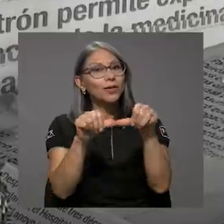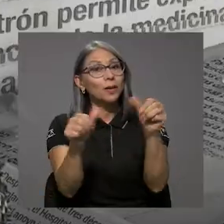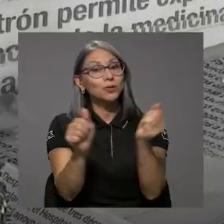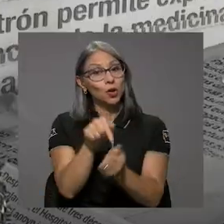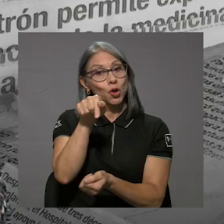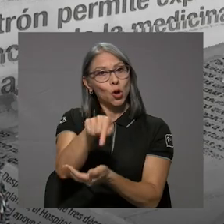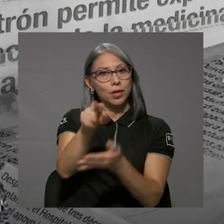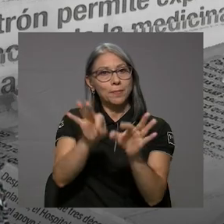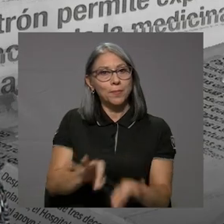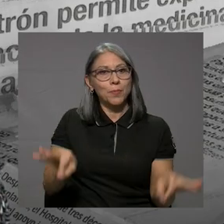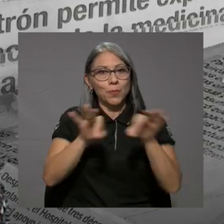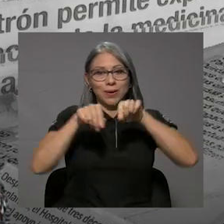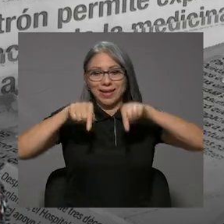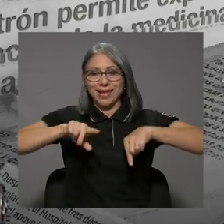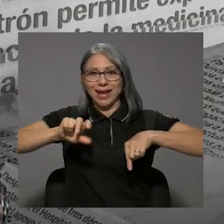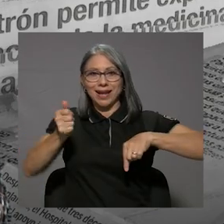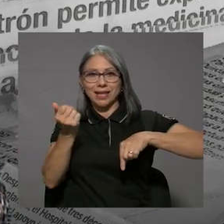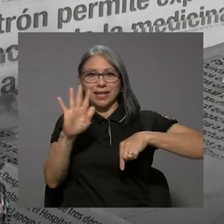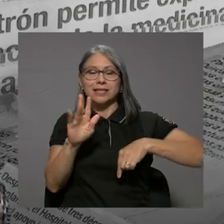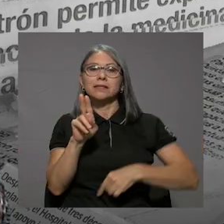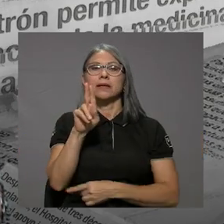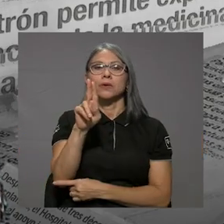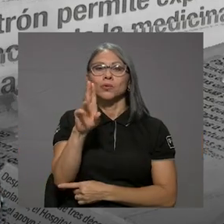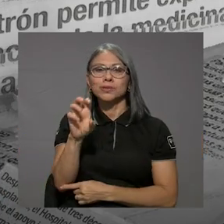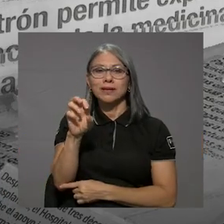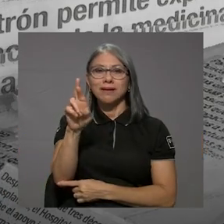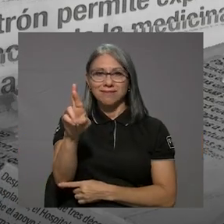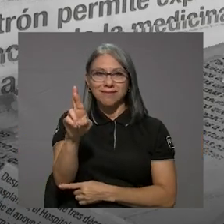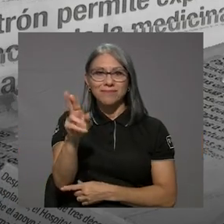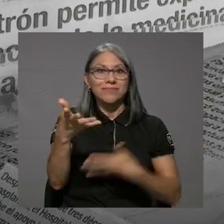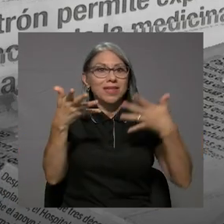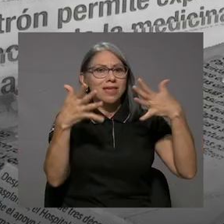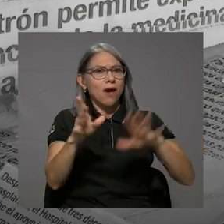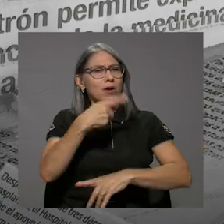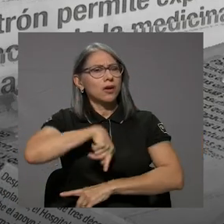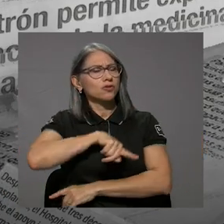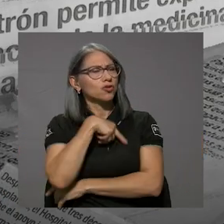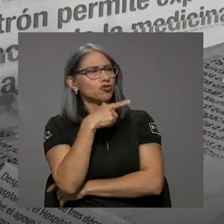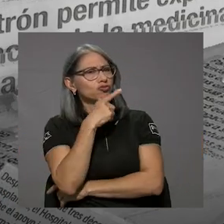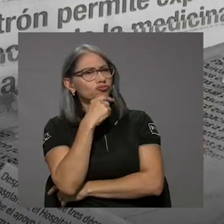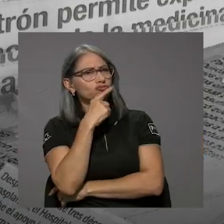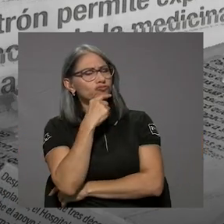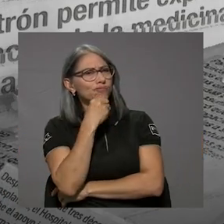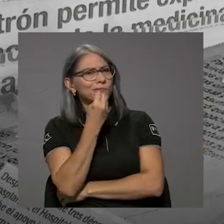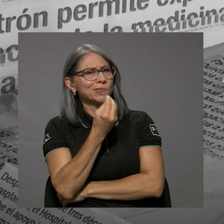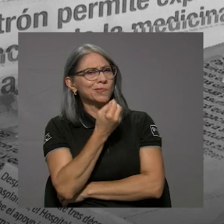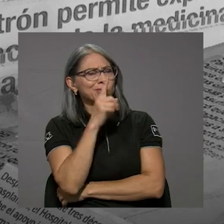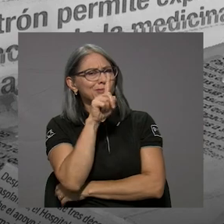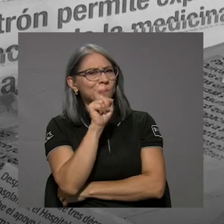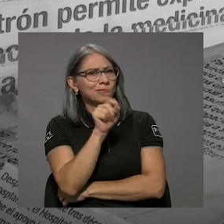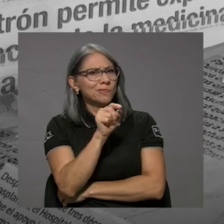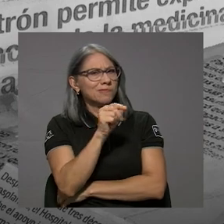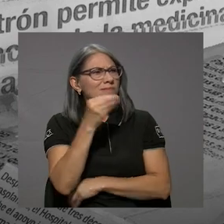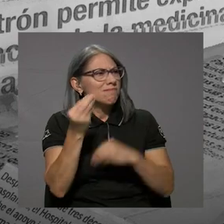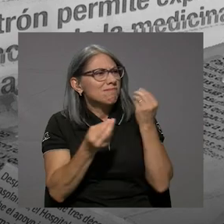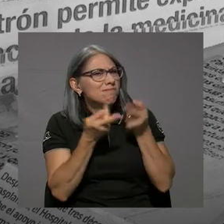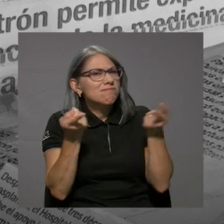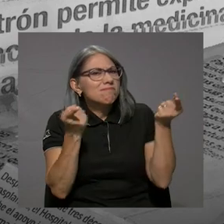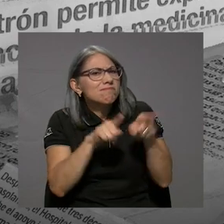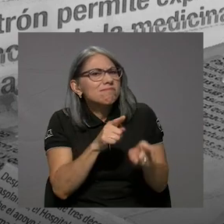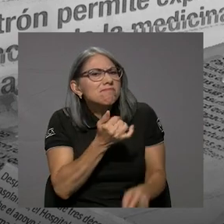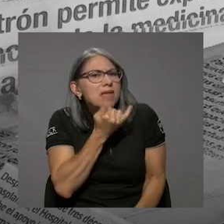Continuamos con lo que importa aquí por Canal 15 UCR y nos quedamos con la gran pregunta, ¿qué pasó si todo